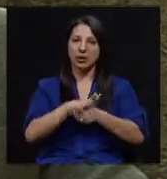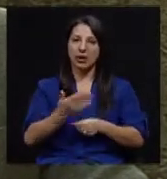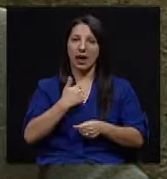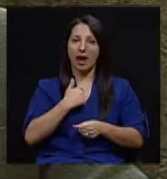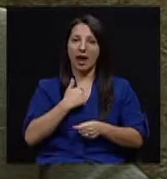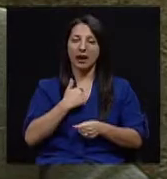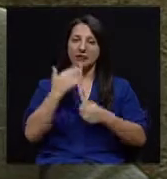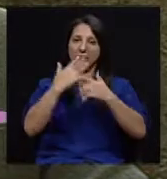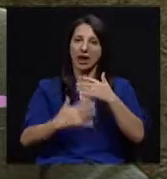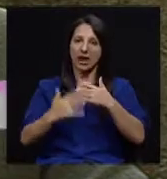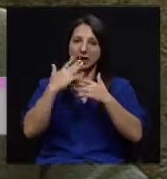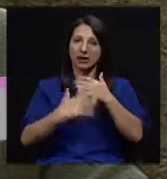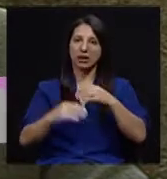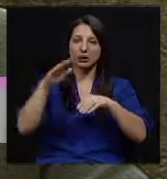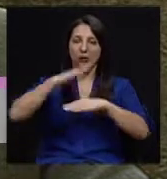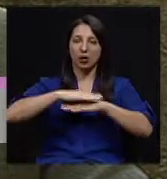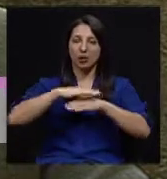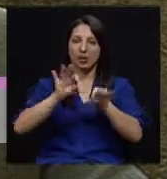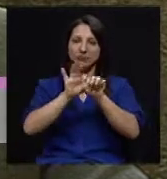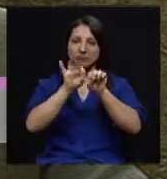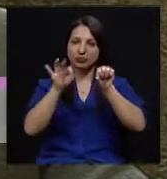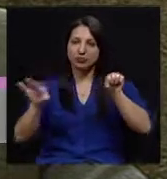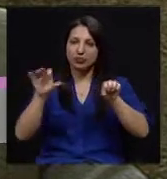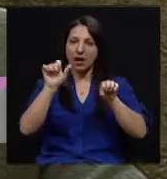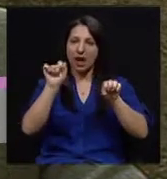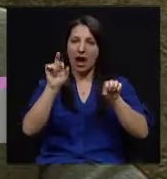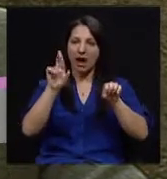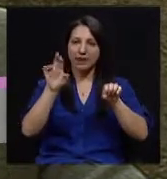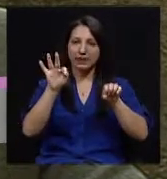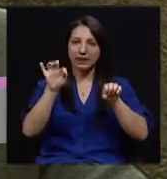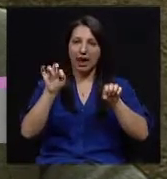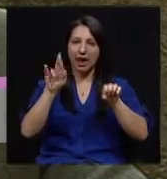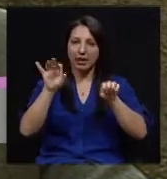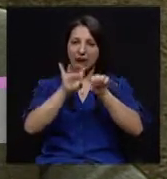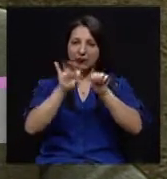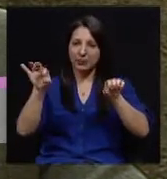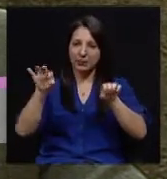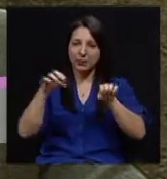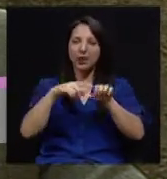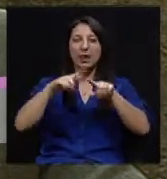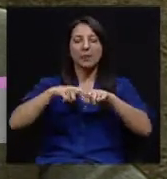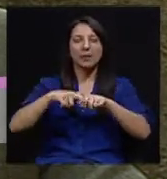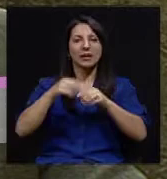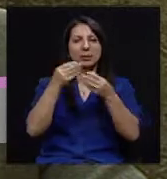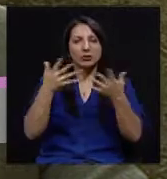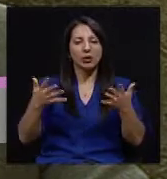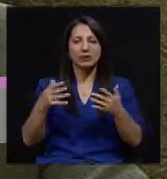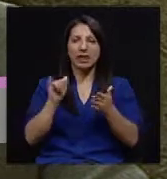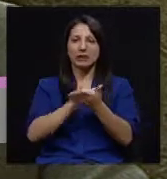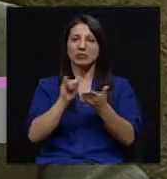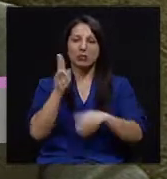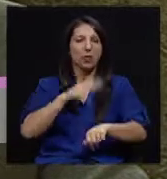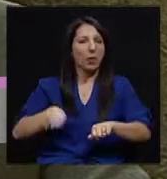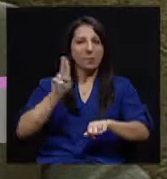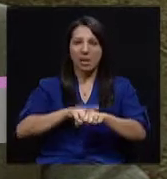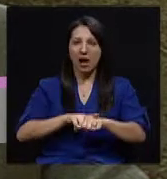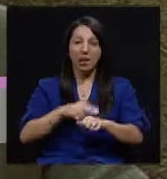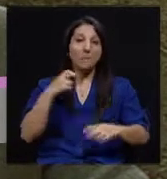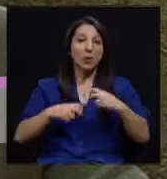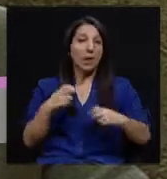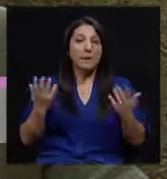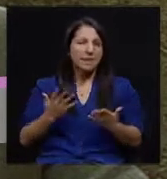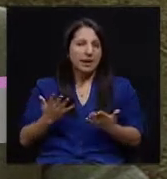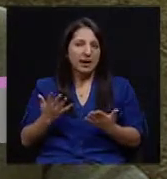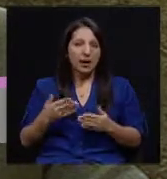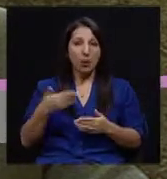ejercen las ángeles sobre las paredes arteriales. Y eso depende de muchos factores. Es absolutamente normal. El problema